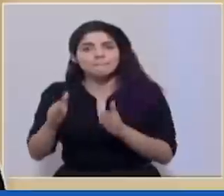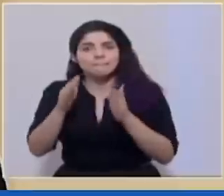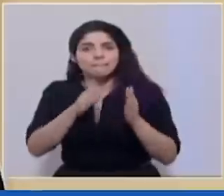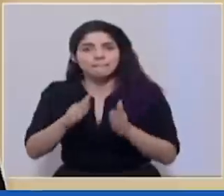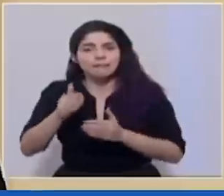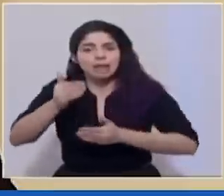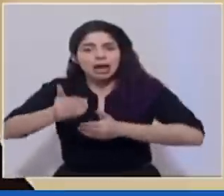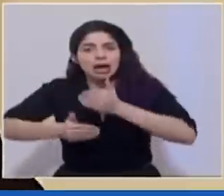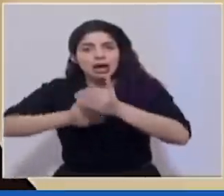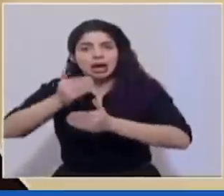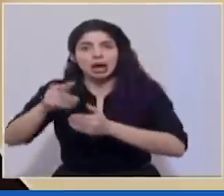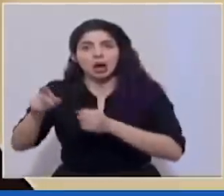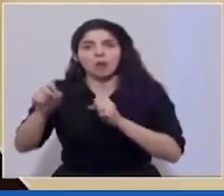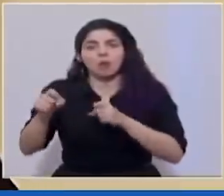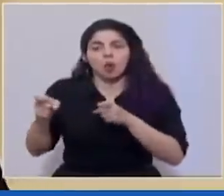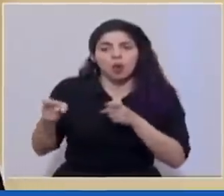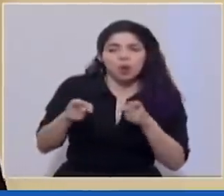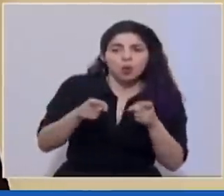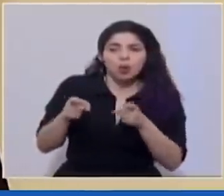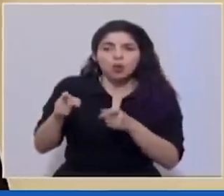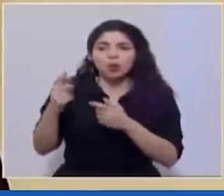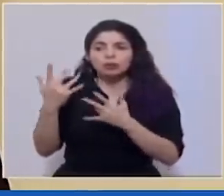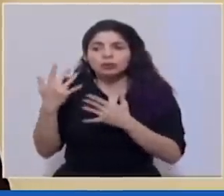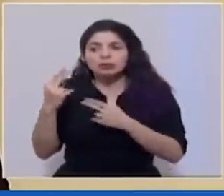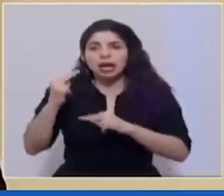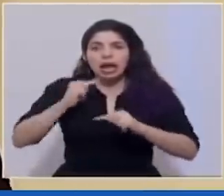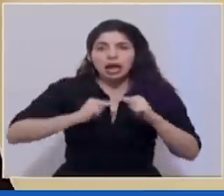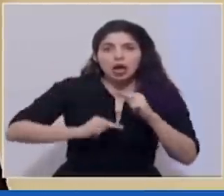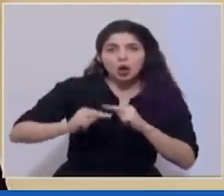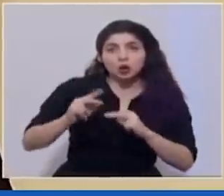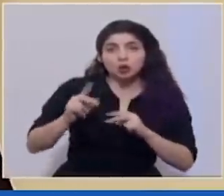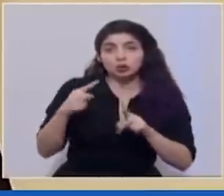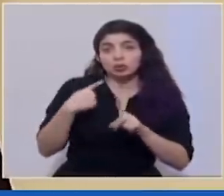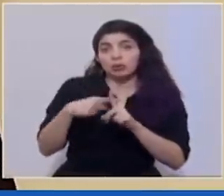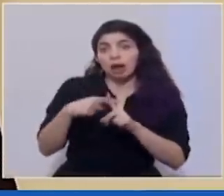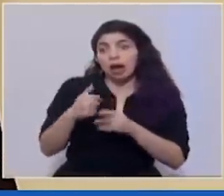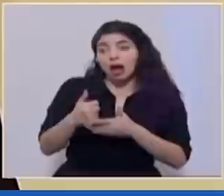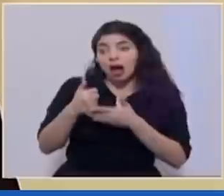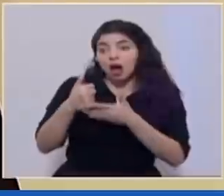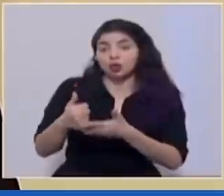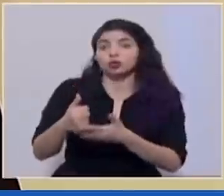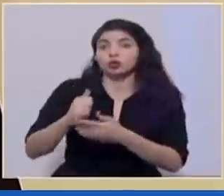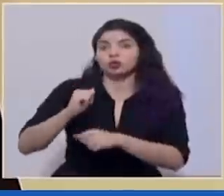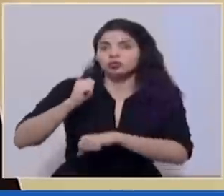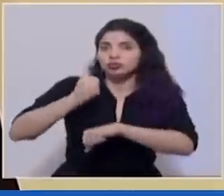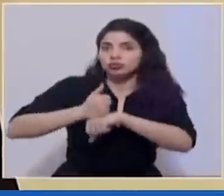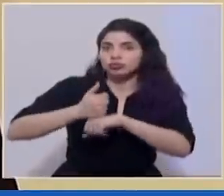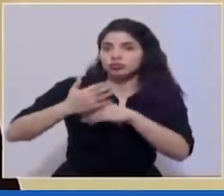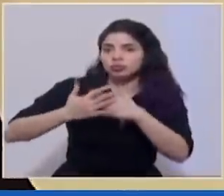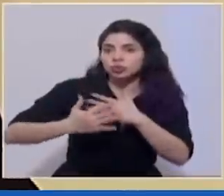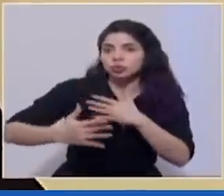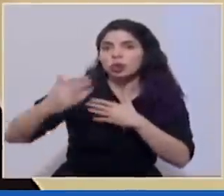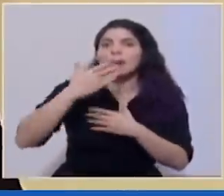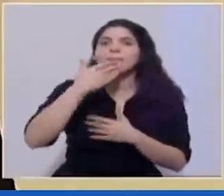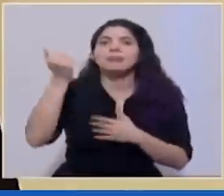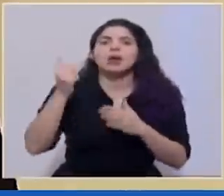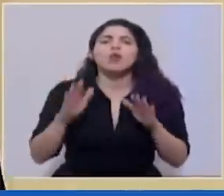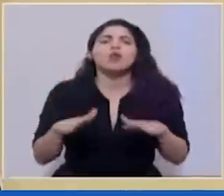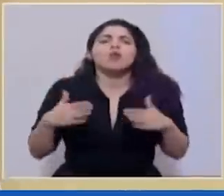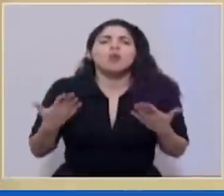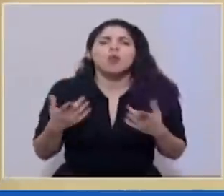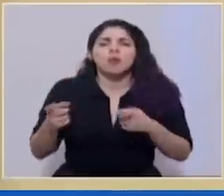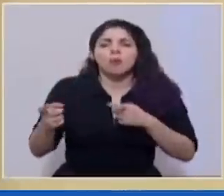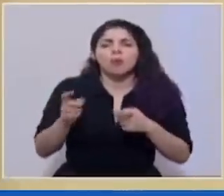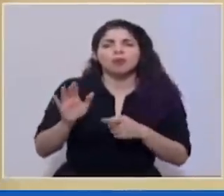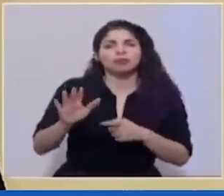que les lleve a modular las expectativas de negocios y que les lleve también a establecer de una mejor manera cómo gestionar